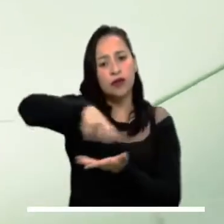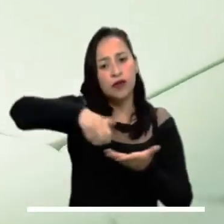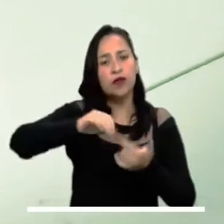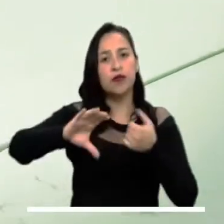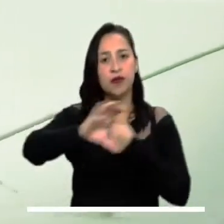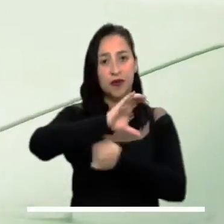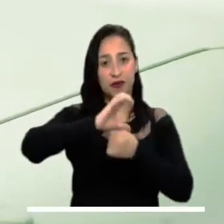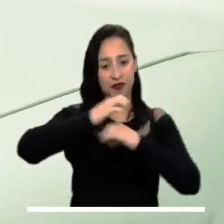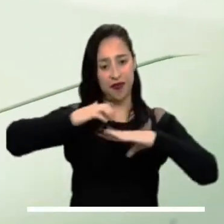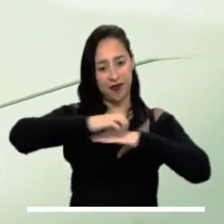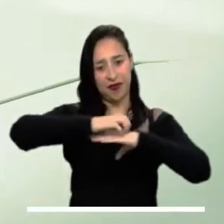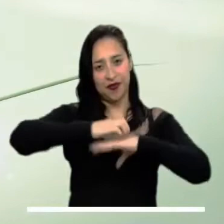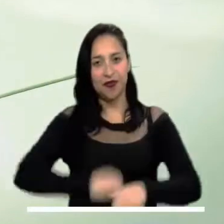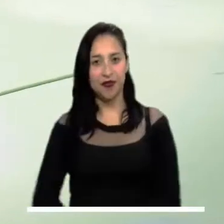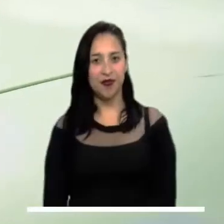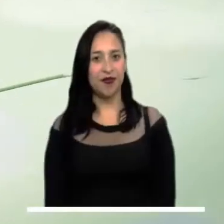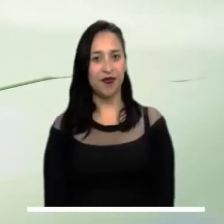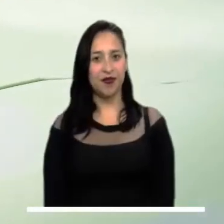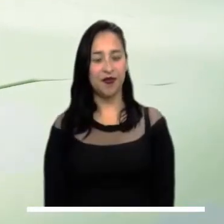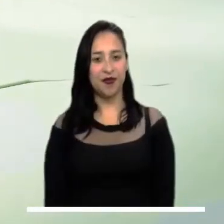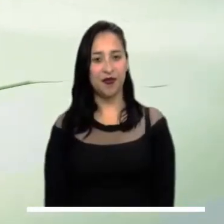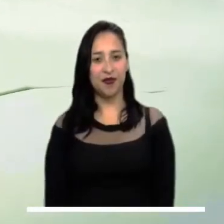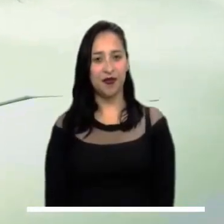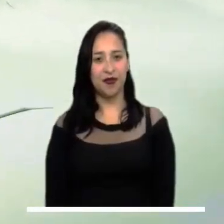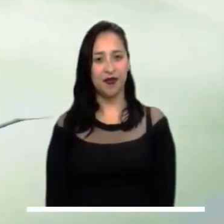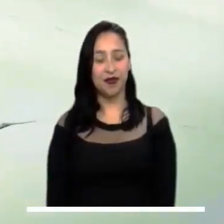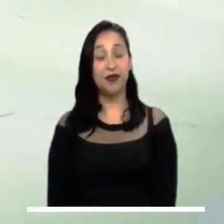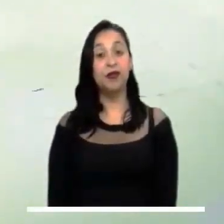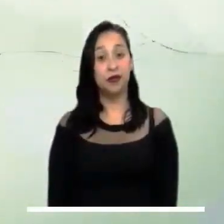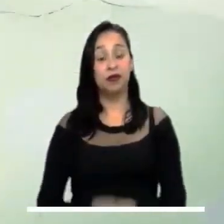en el eje Cafetero, Santander, Cundinamarca y Tolima.